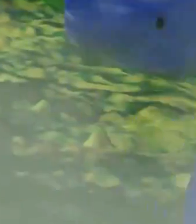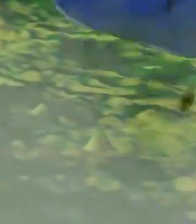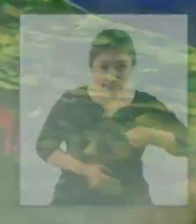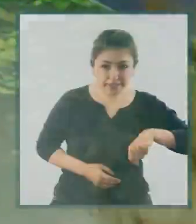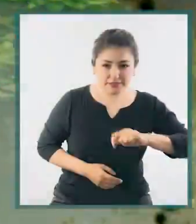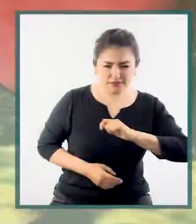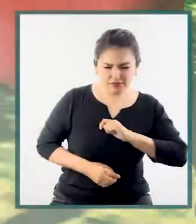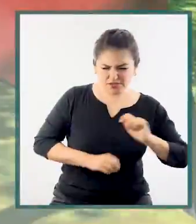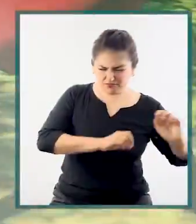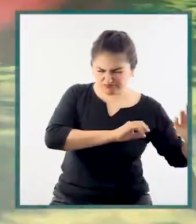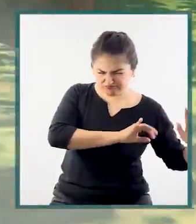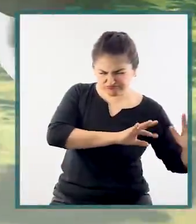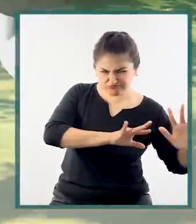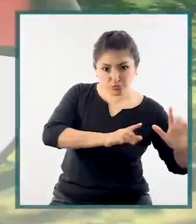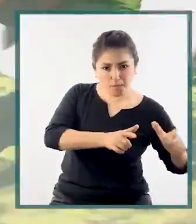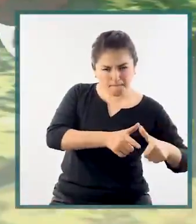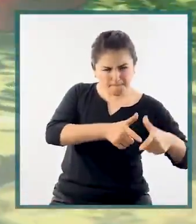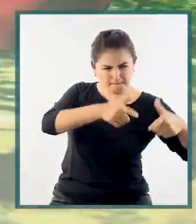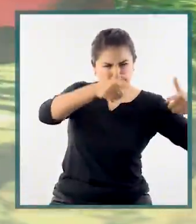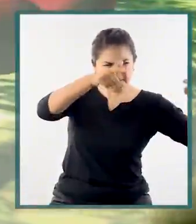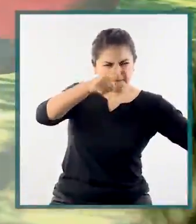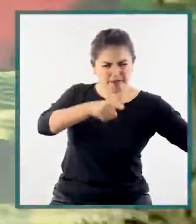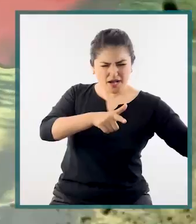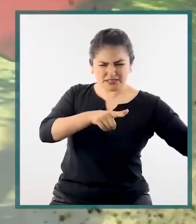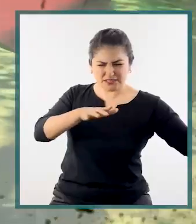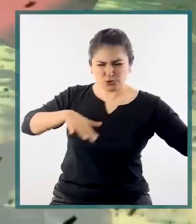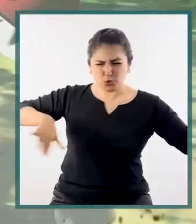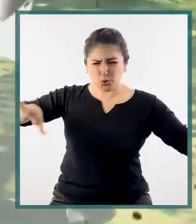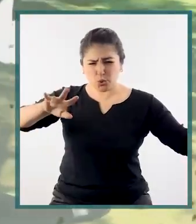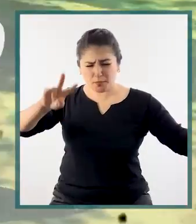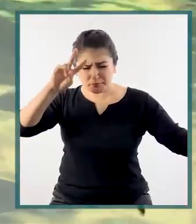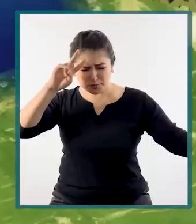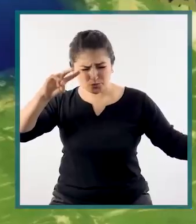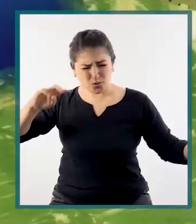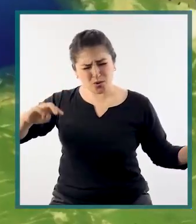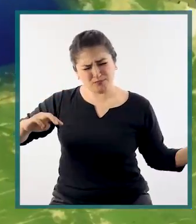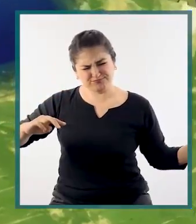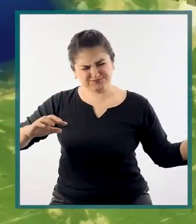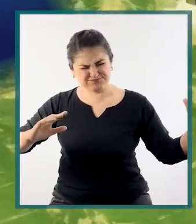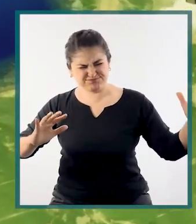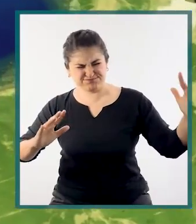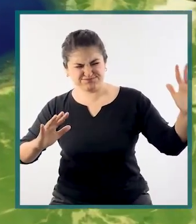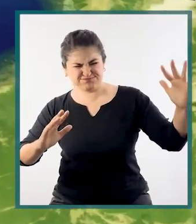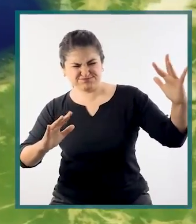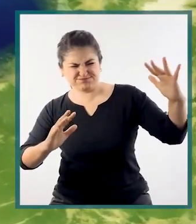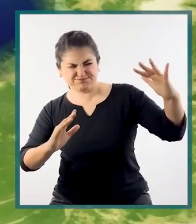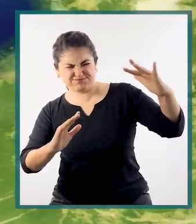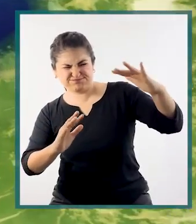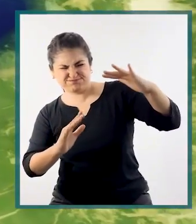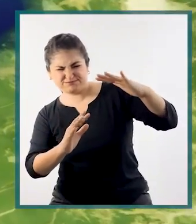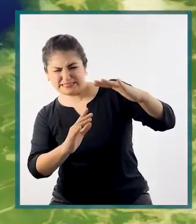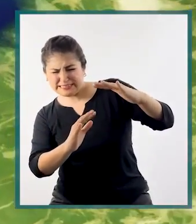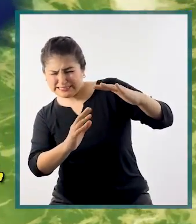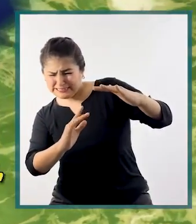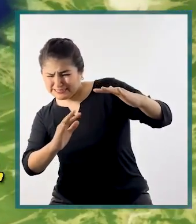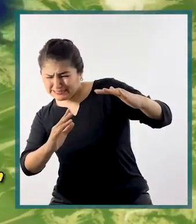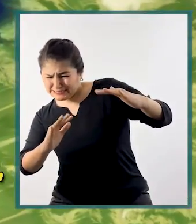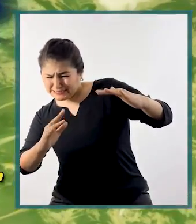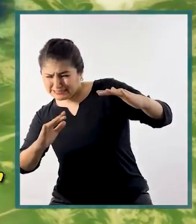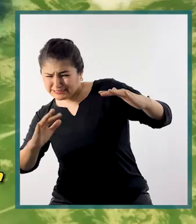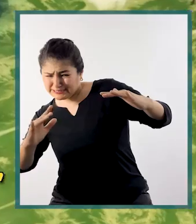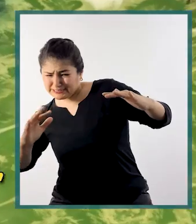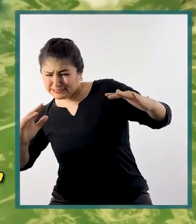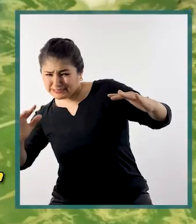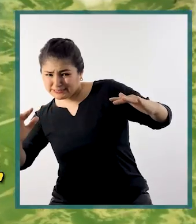La Caballería Realista Superior a la Patriota embistió con fuerza. La Caballería Patriota empezó a replegarse. En